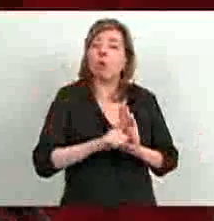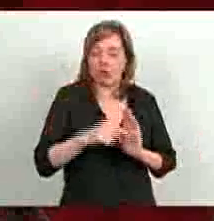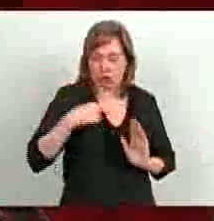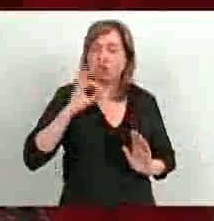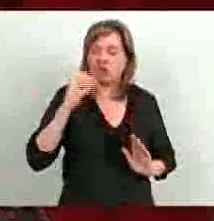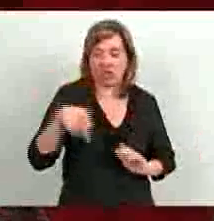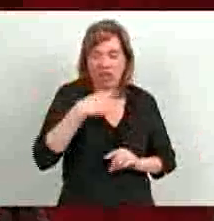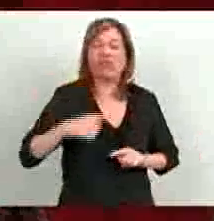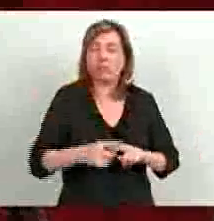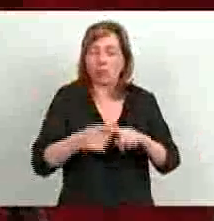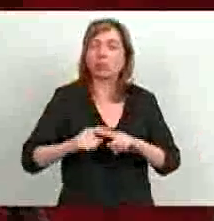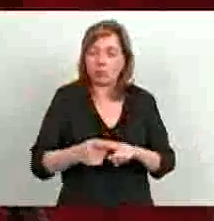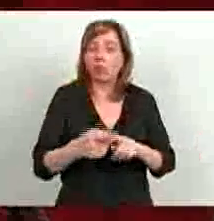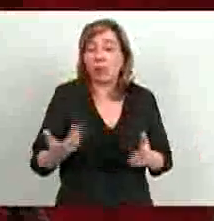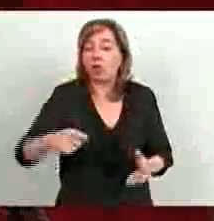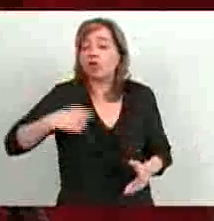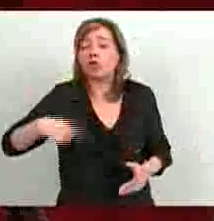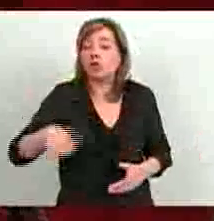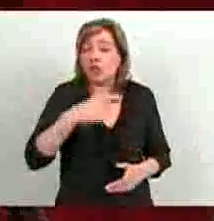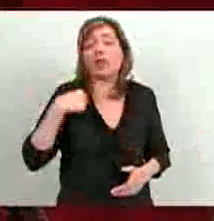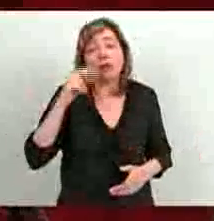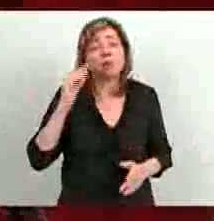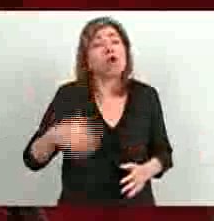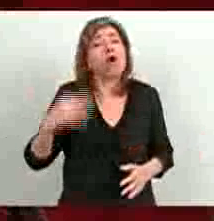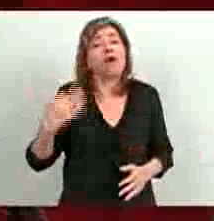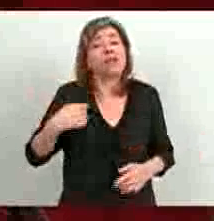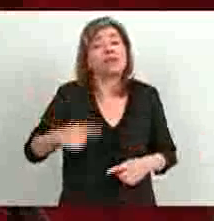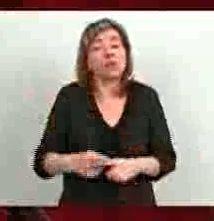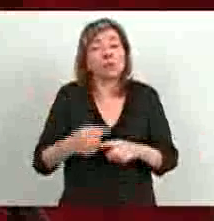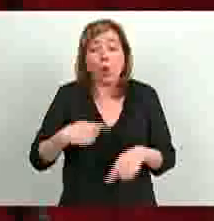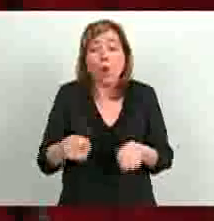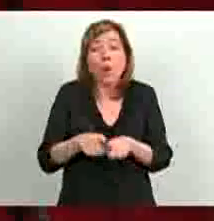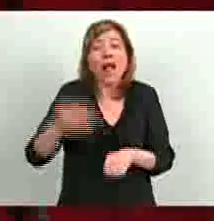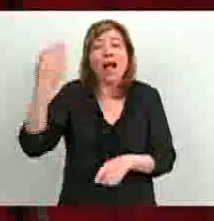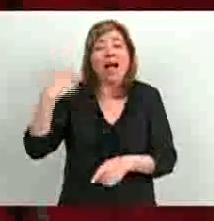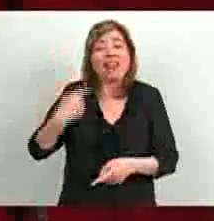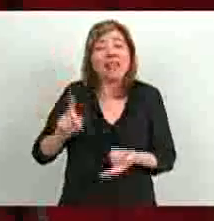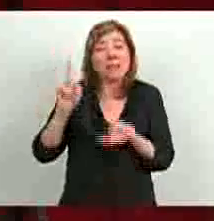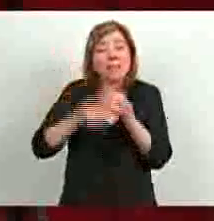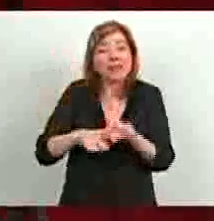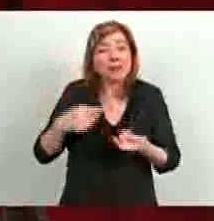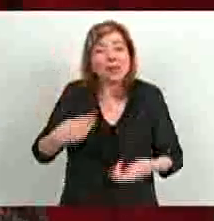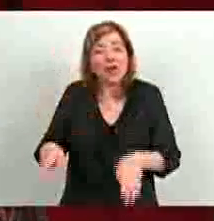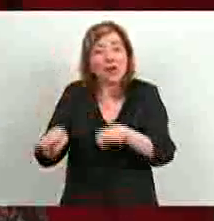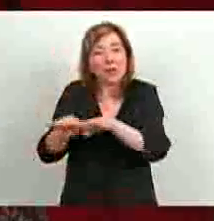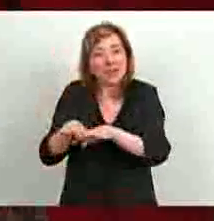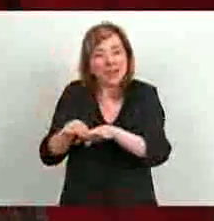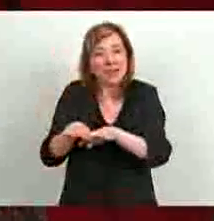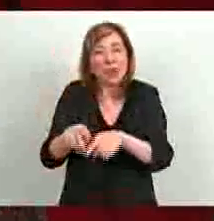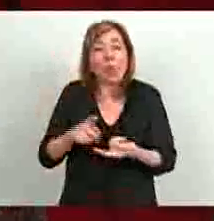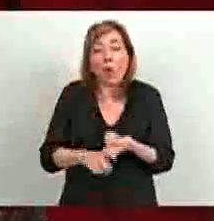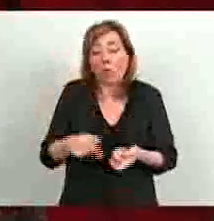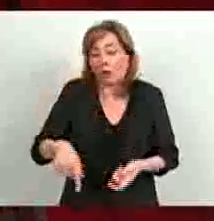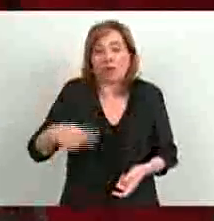discusiones, pero son discusiones que la sociedad tiene que dar, como dimos la discusión de matrimonio obligatorio, porque